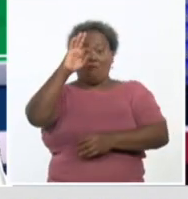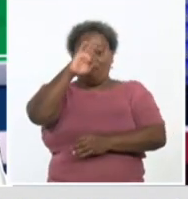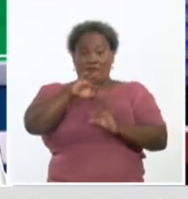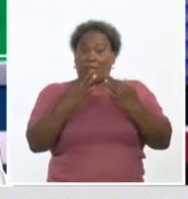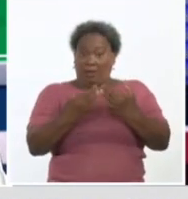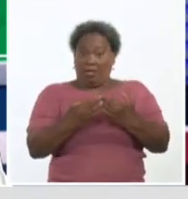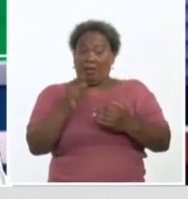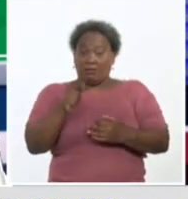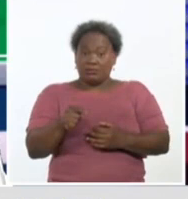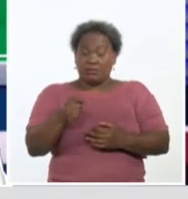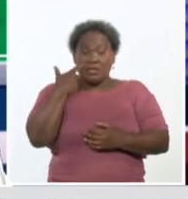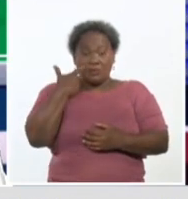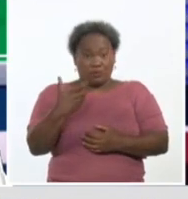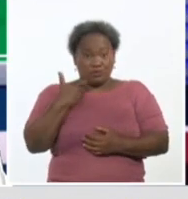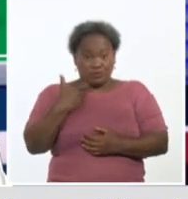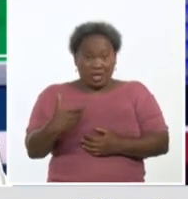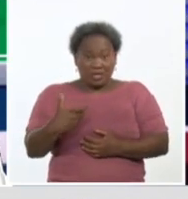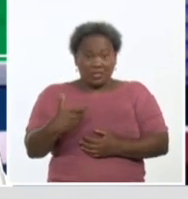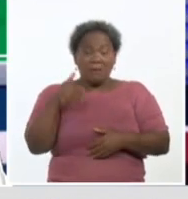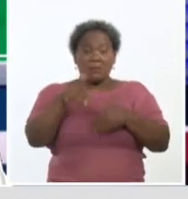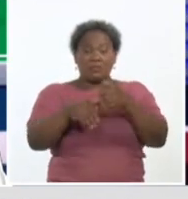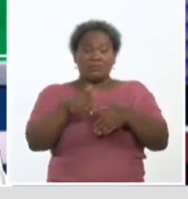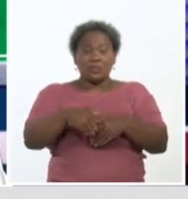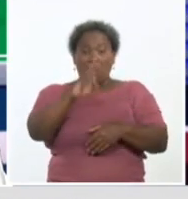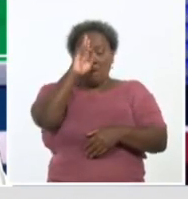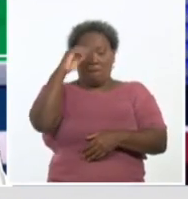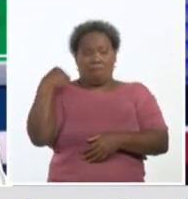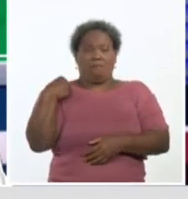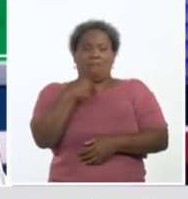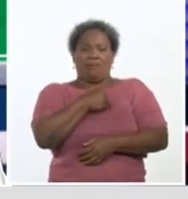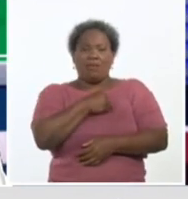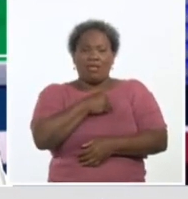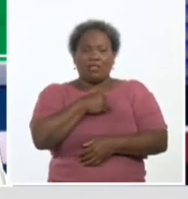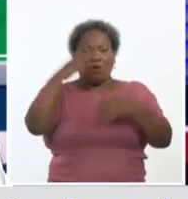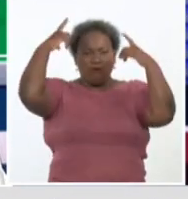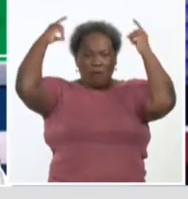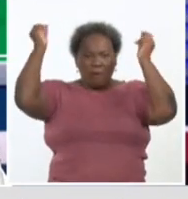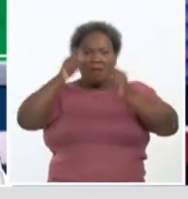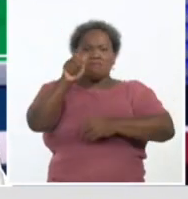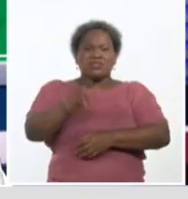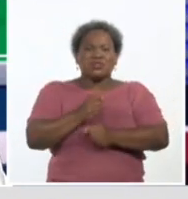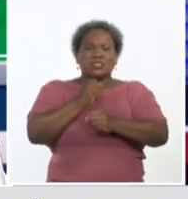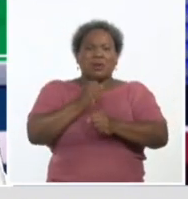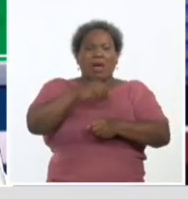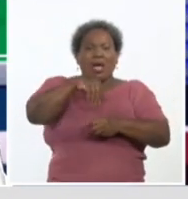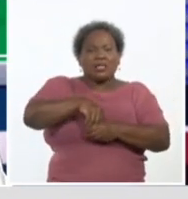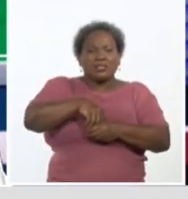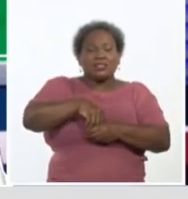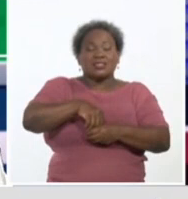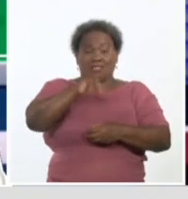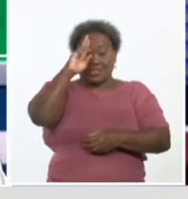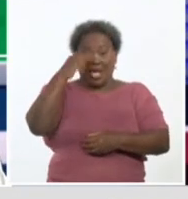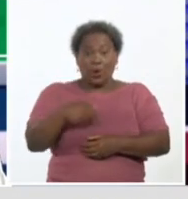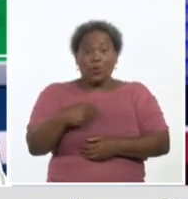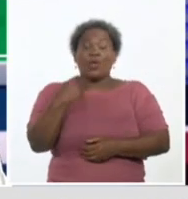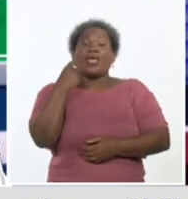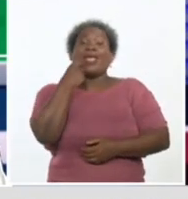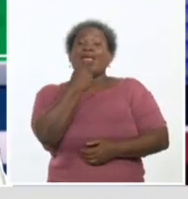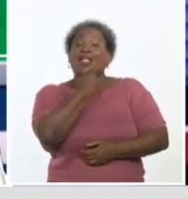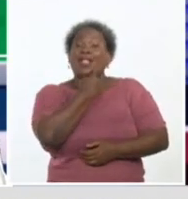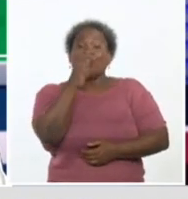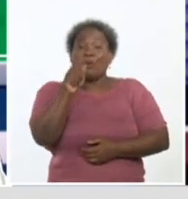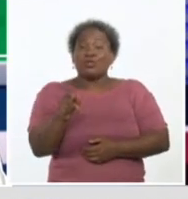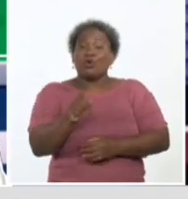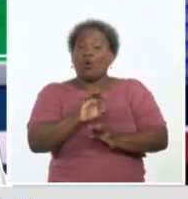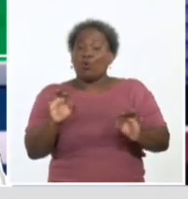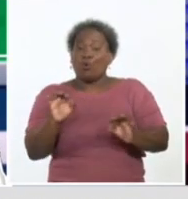participación de nuestros médicos y enfermeras de la familia, del personal de la salud, de los estomatólogos, que de manera particular, de conjunto